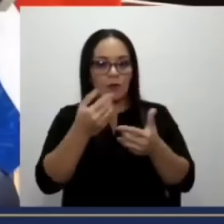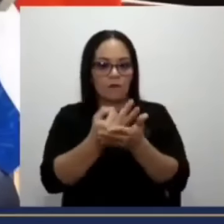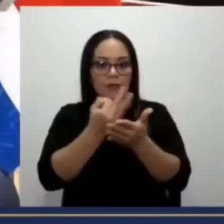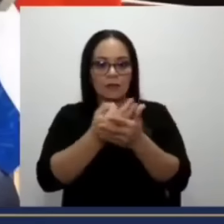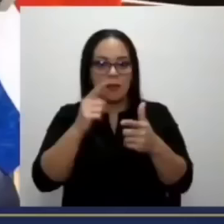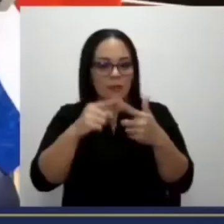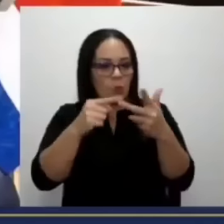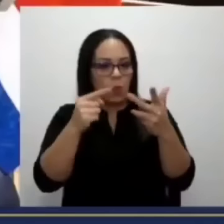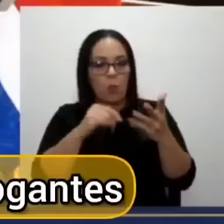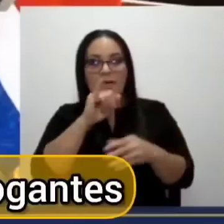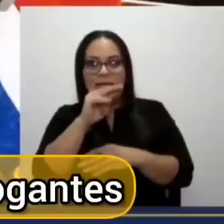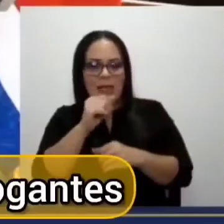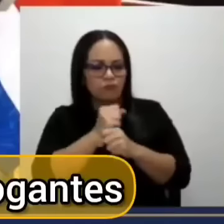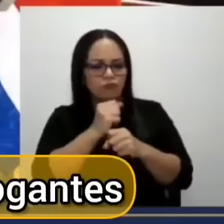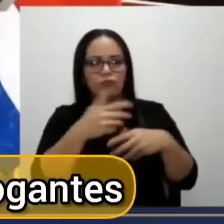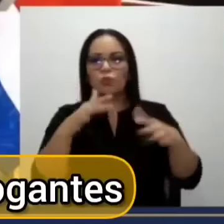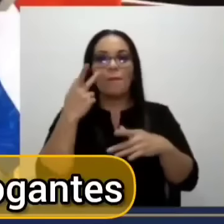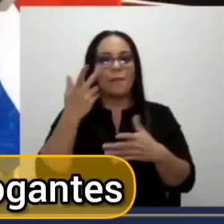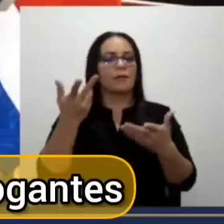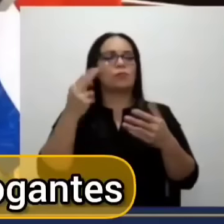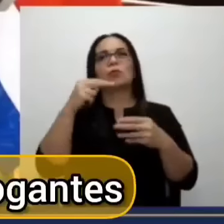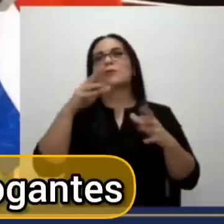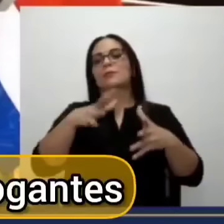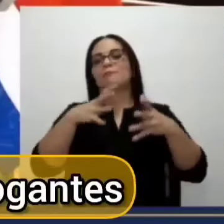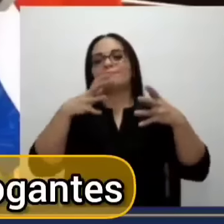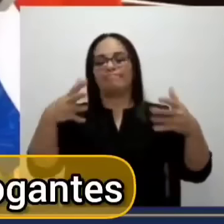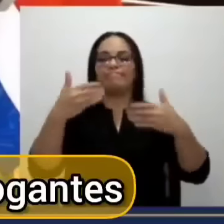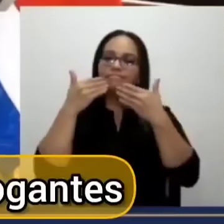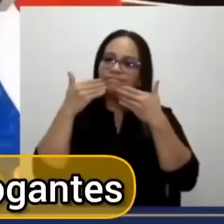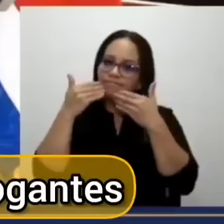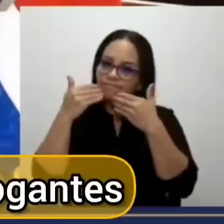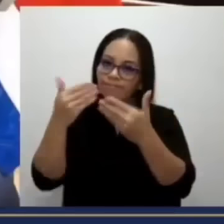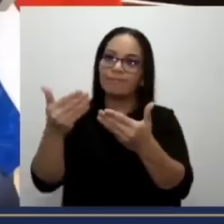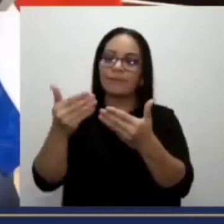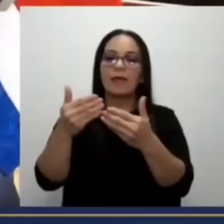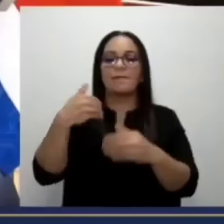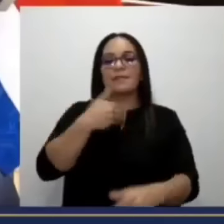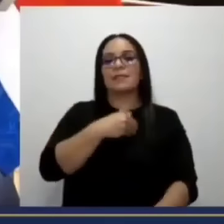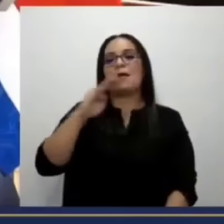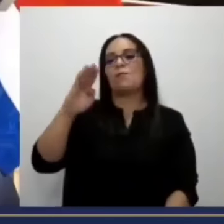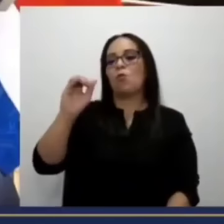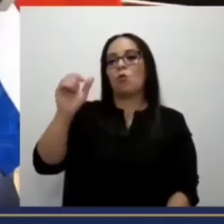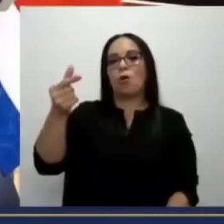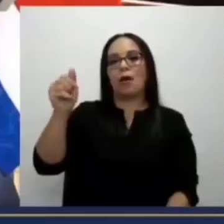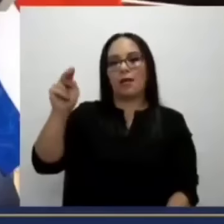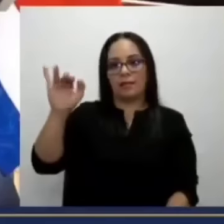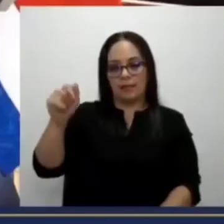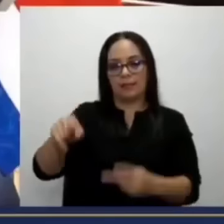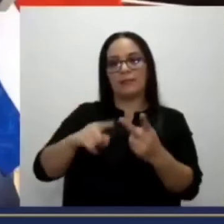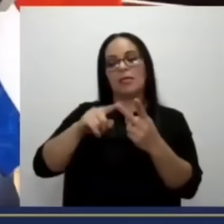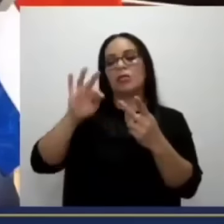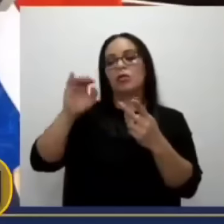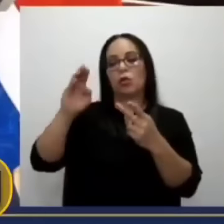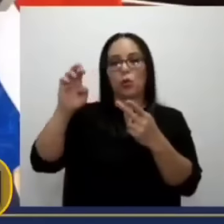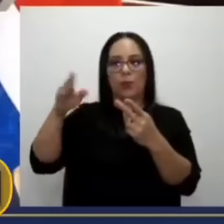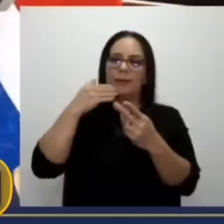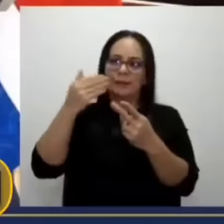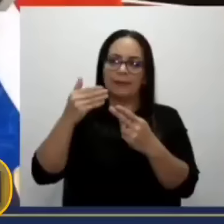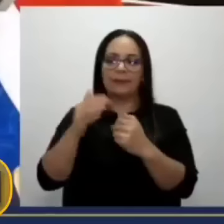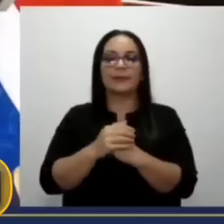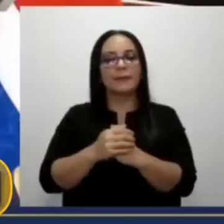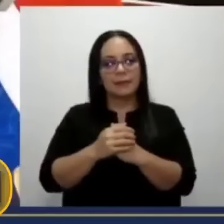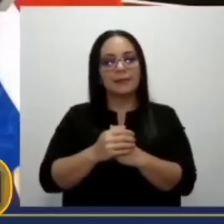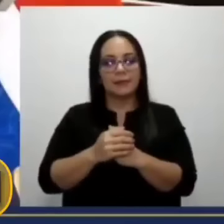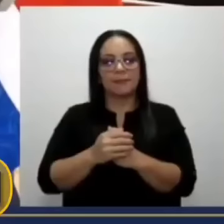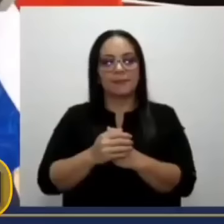una notición, yo a ver, les agradezco a la ministra Bogantes y al ministro Tobar. Esto es